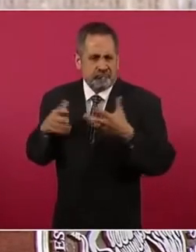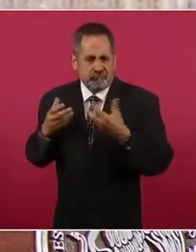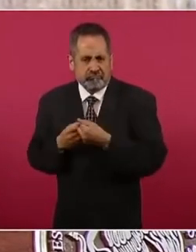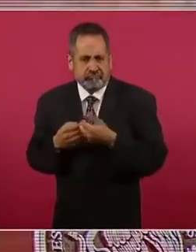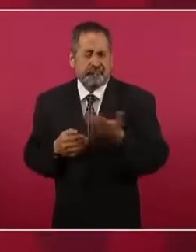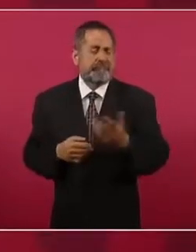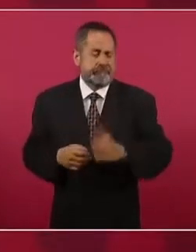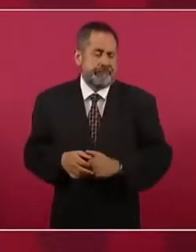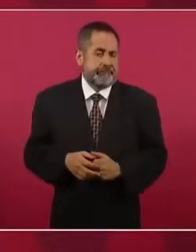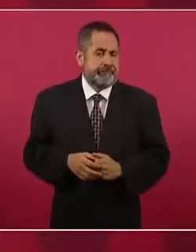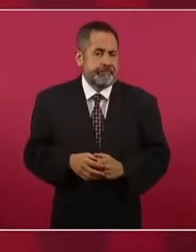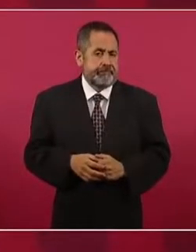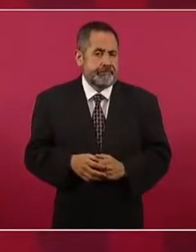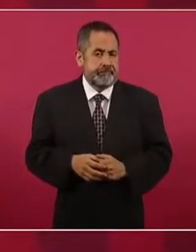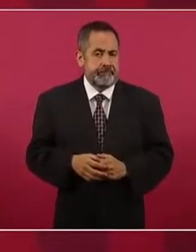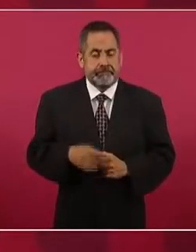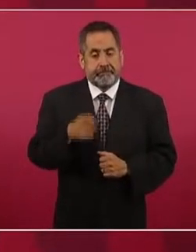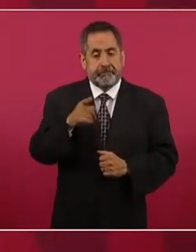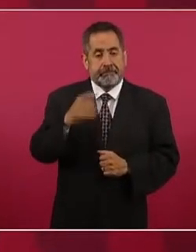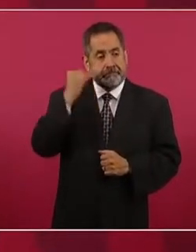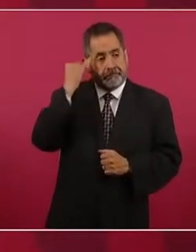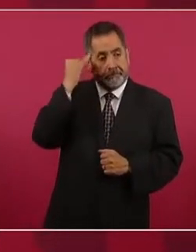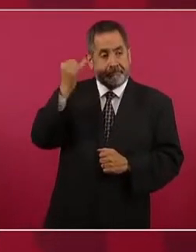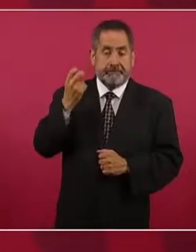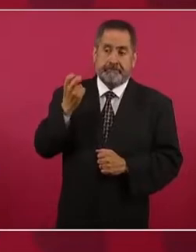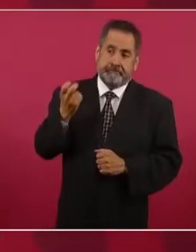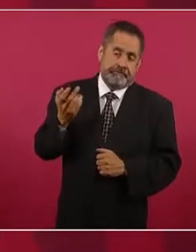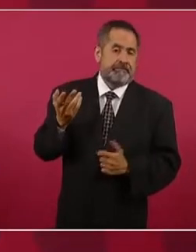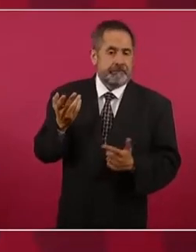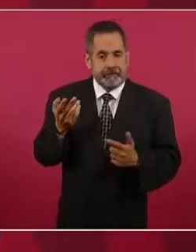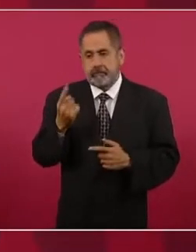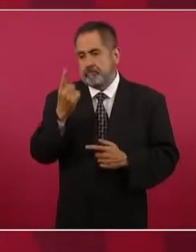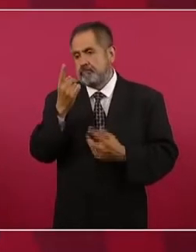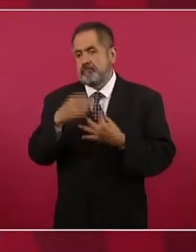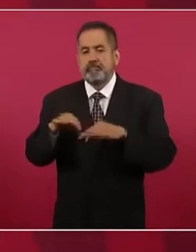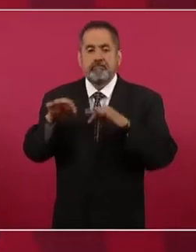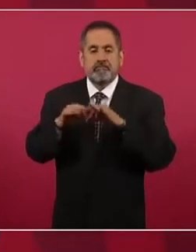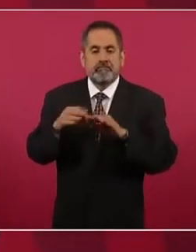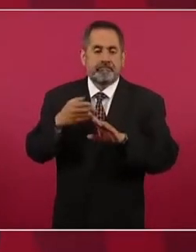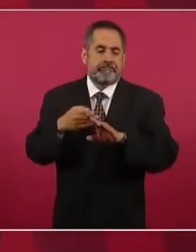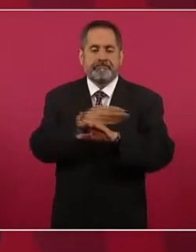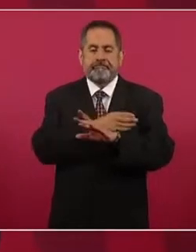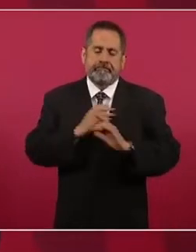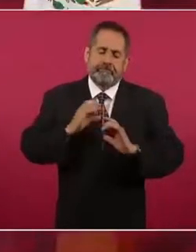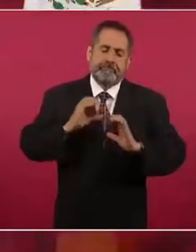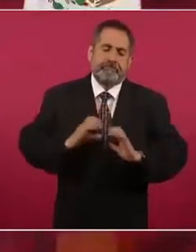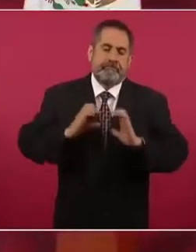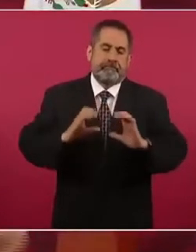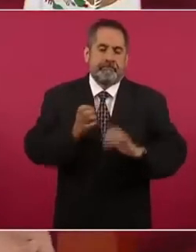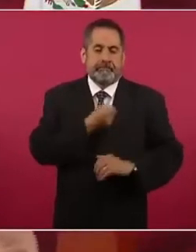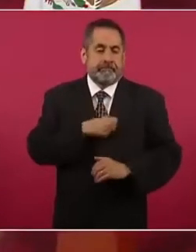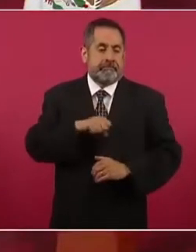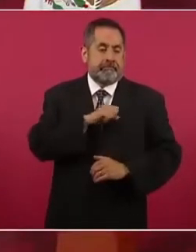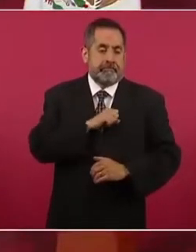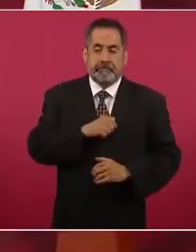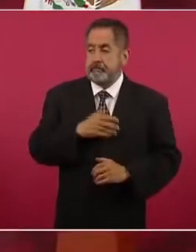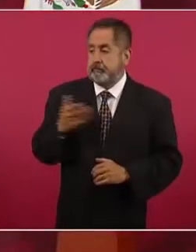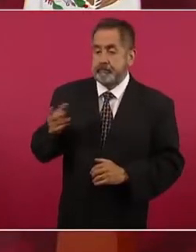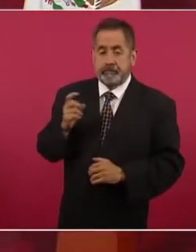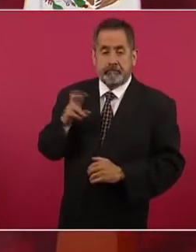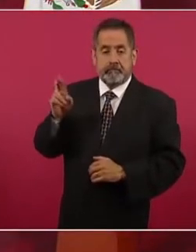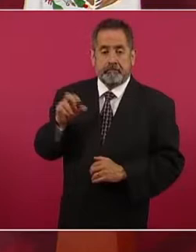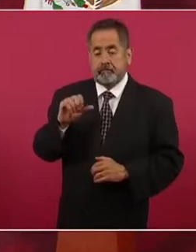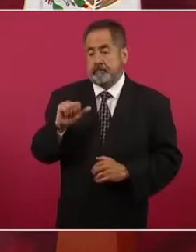Entonces, en ese esquema lo importante es la prevención. Aquí el doctor Alcocer